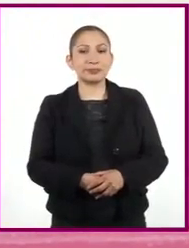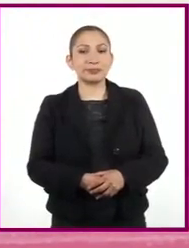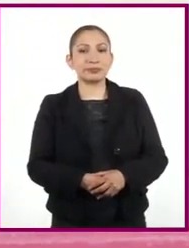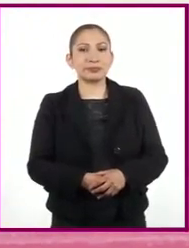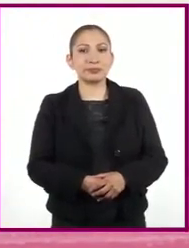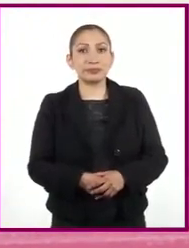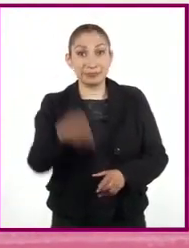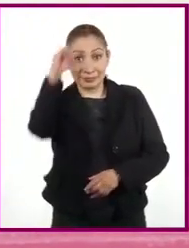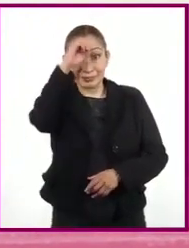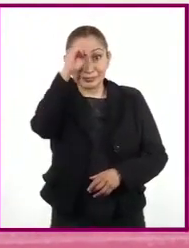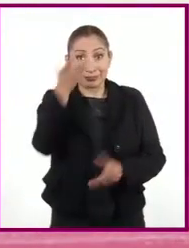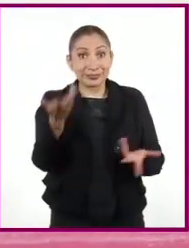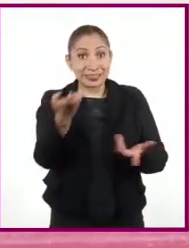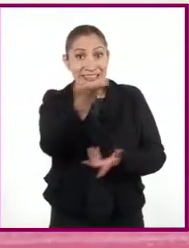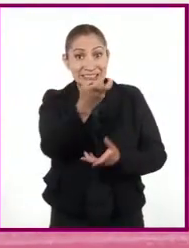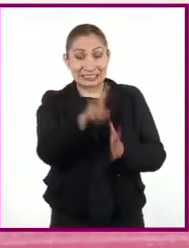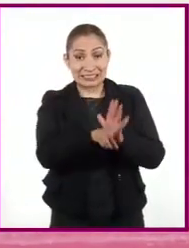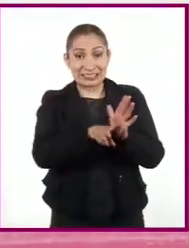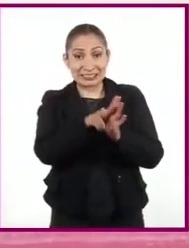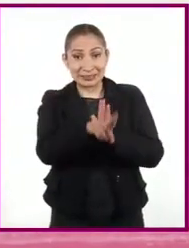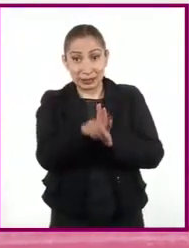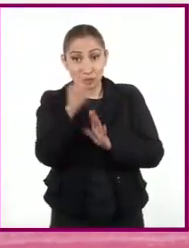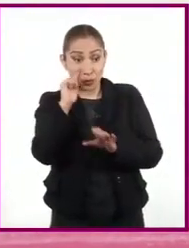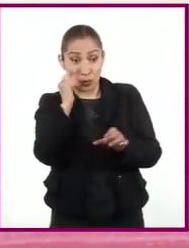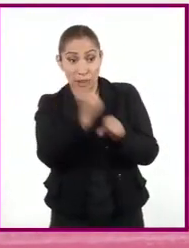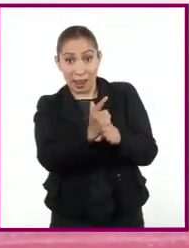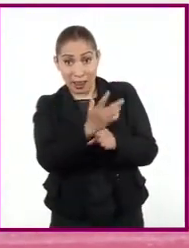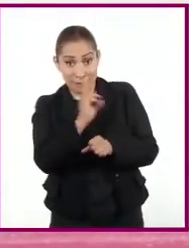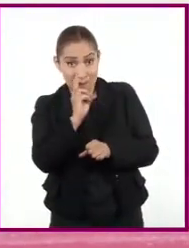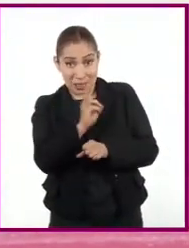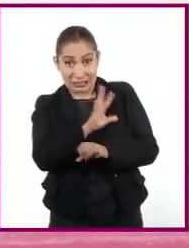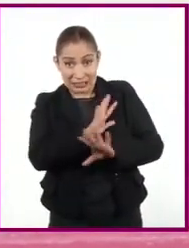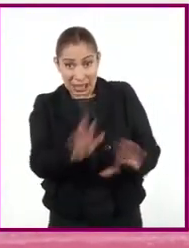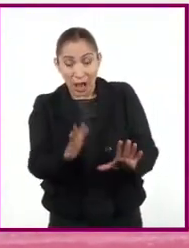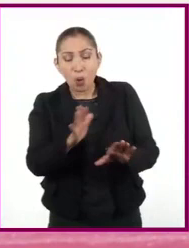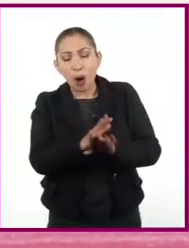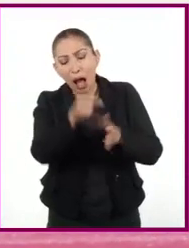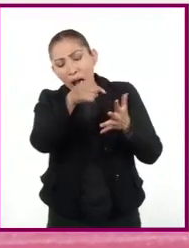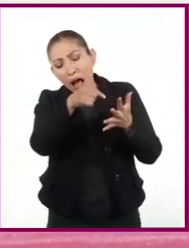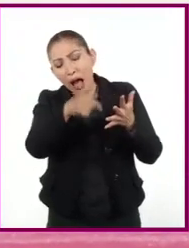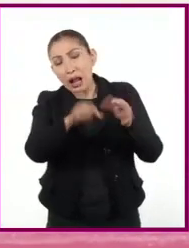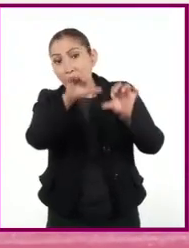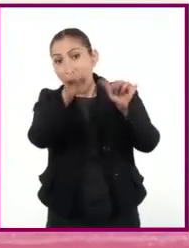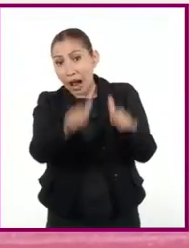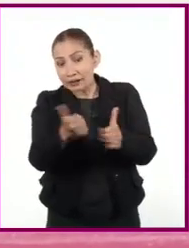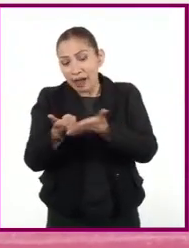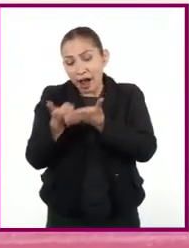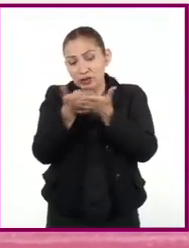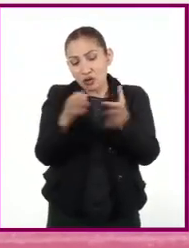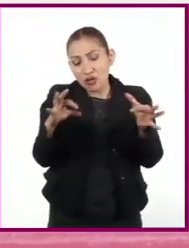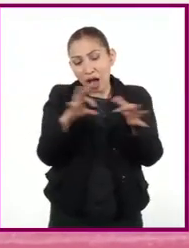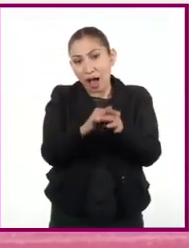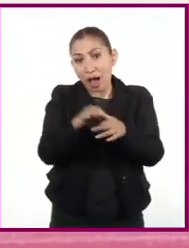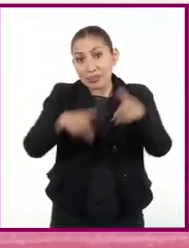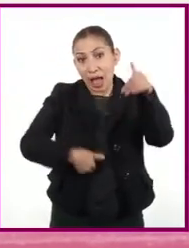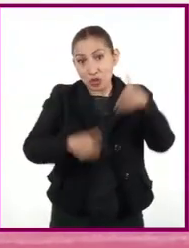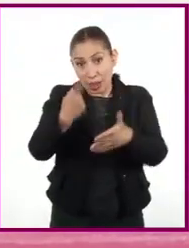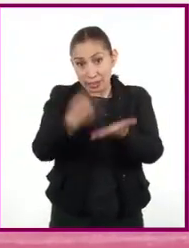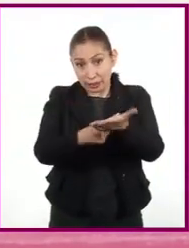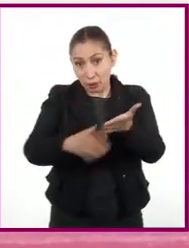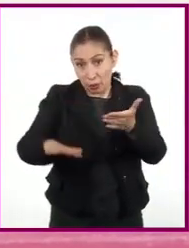¿Qué les pareció el video? ¿Se dieron cuenta de cuáles son los tipos de arte que colaboran con el teatro?